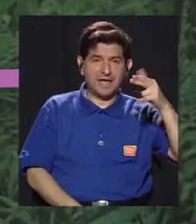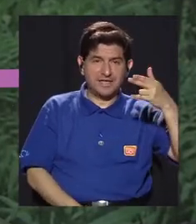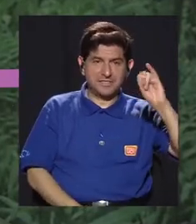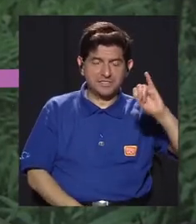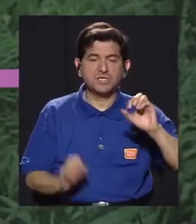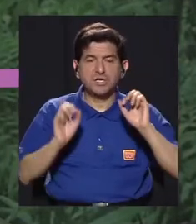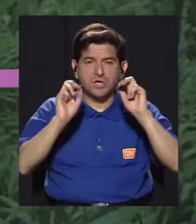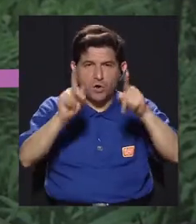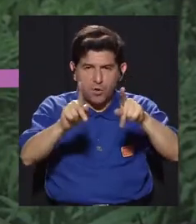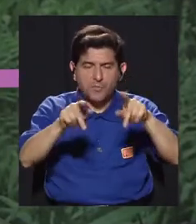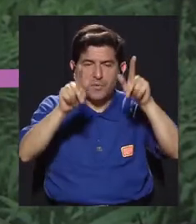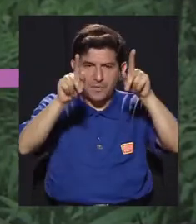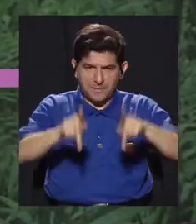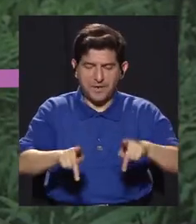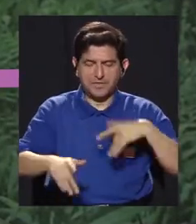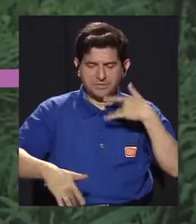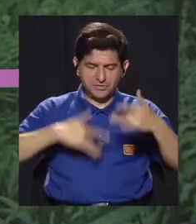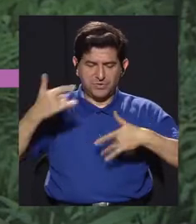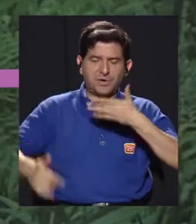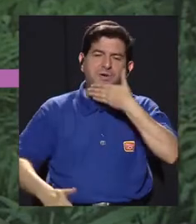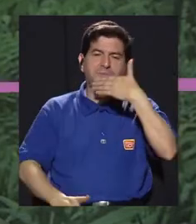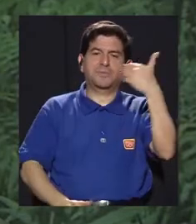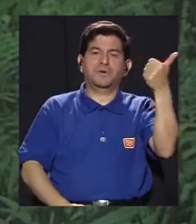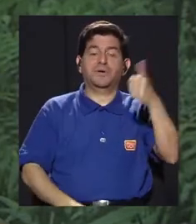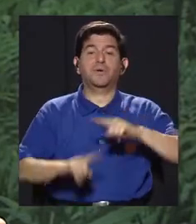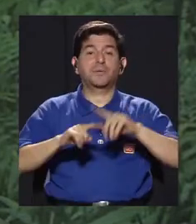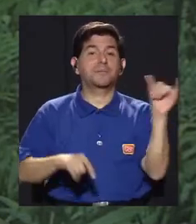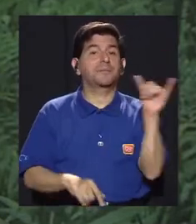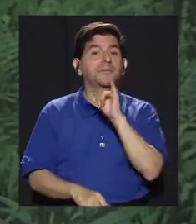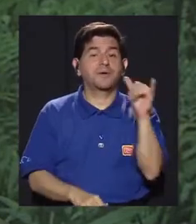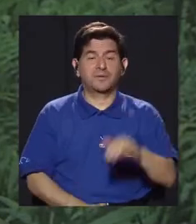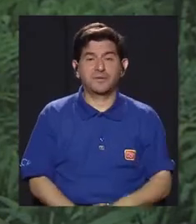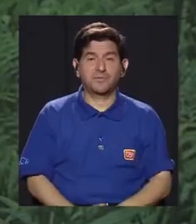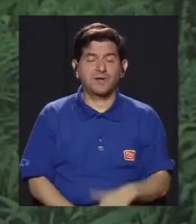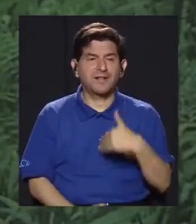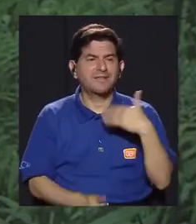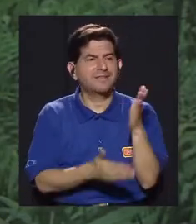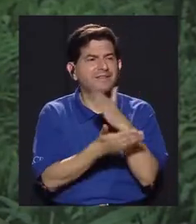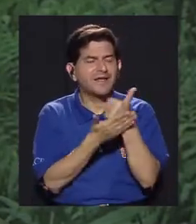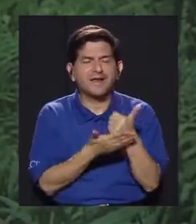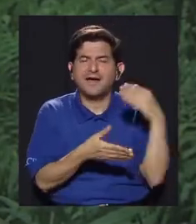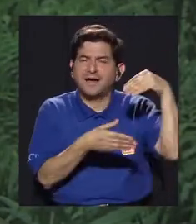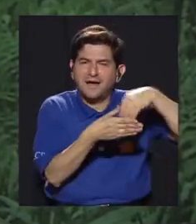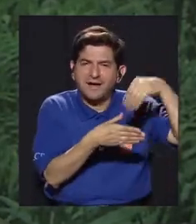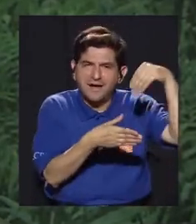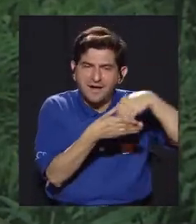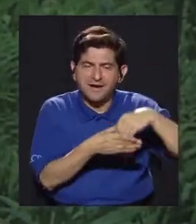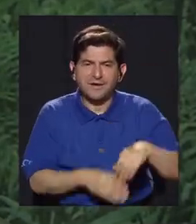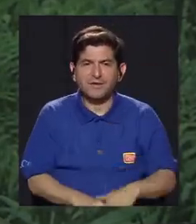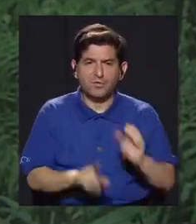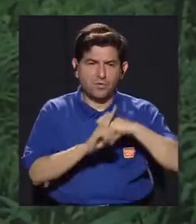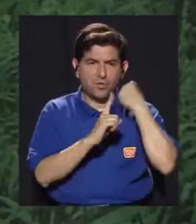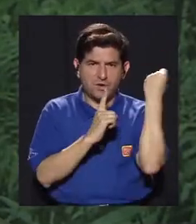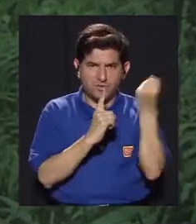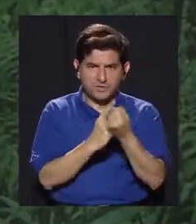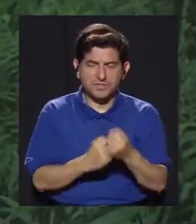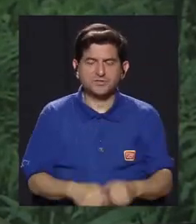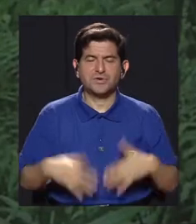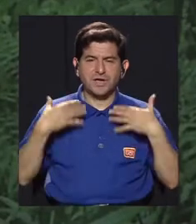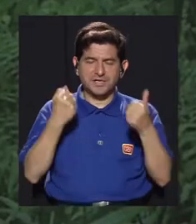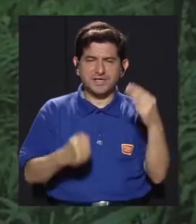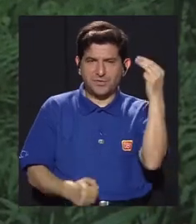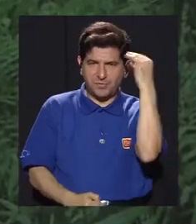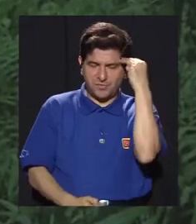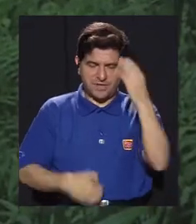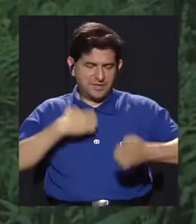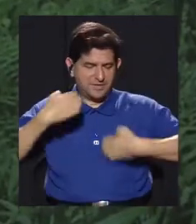para que la persona vaya sintiéndose mejor. Pero también el Tai Chi tiene algo que aportar cuando la condición es sobre la salud mental